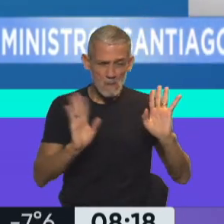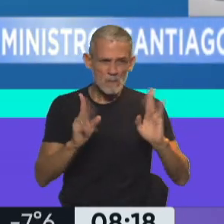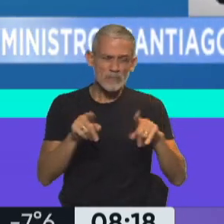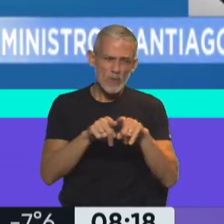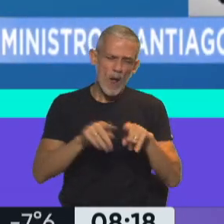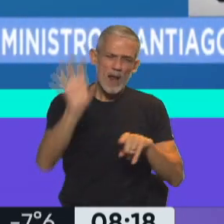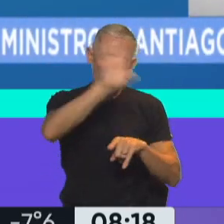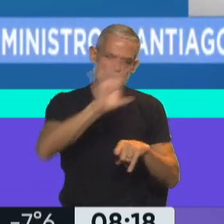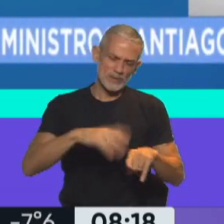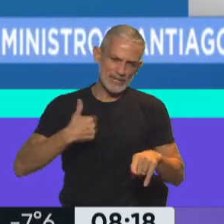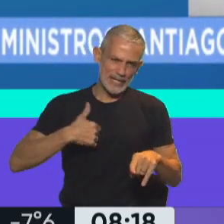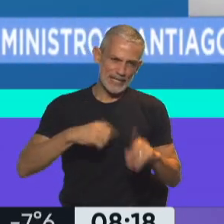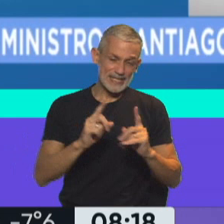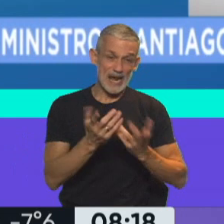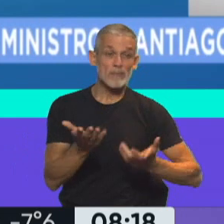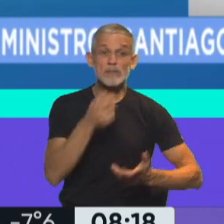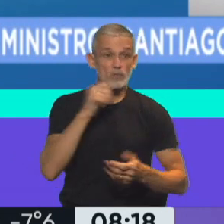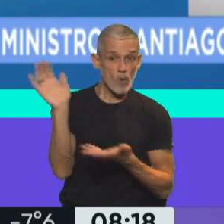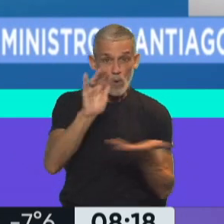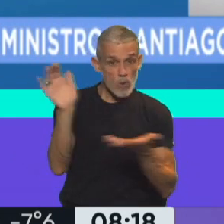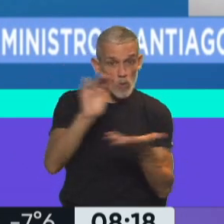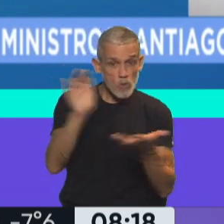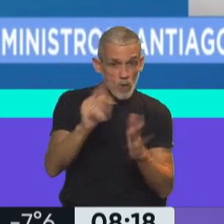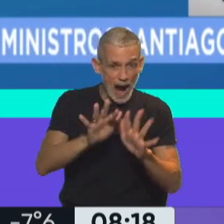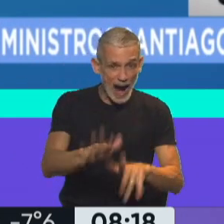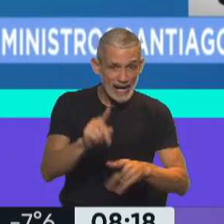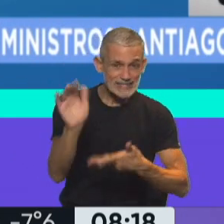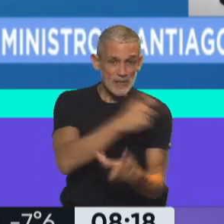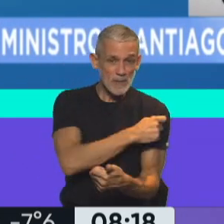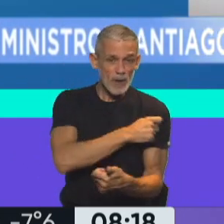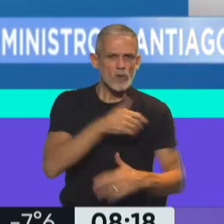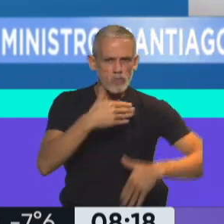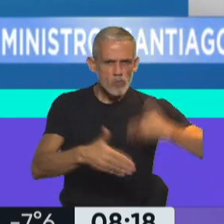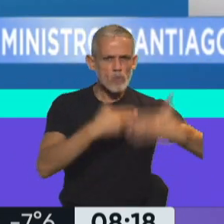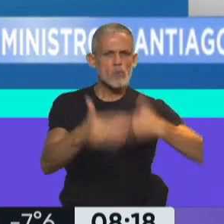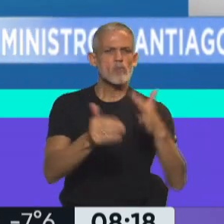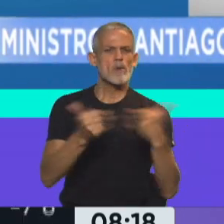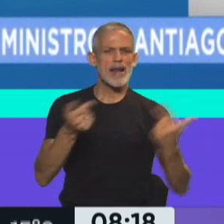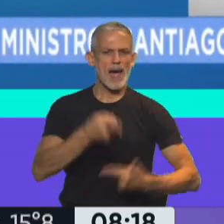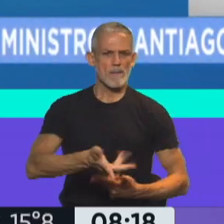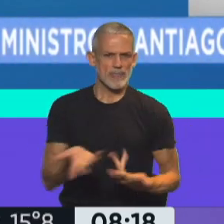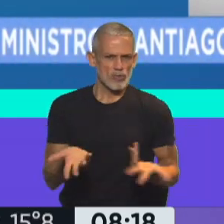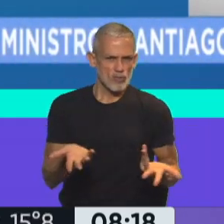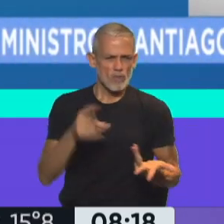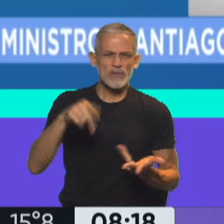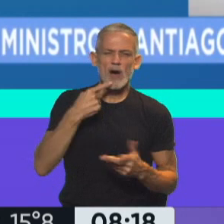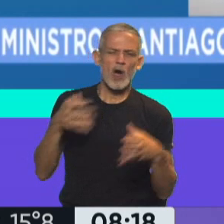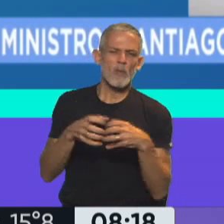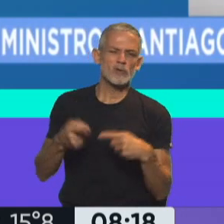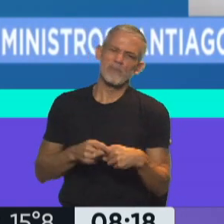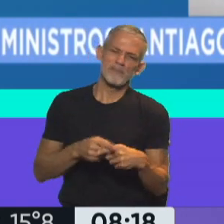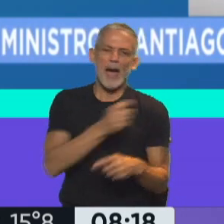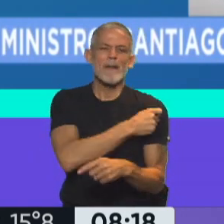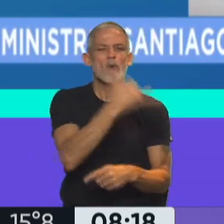pasando en todas las provincias de la Argentina. Y si siguen llegando vacunas a este ritmo, vamos a avanzar mucho más rápido. Lo que dicen ahora es, sí, está bien, hay